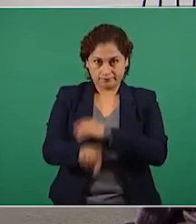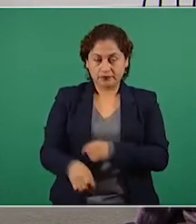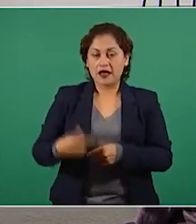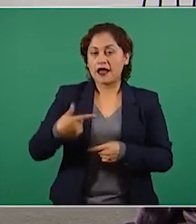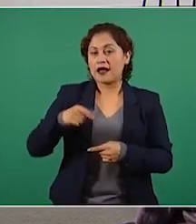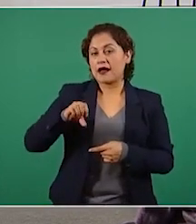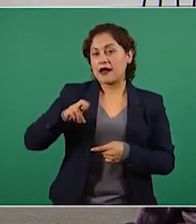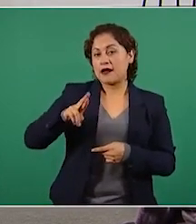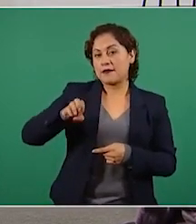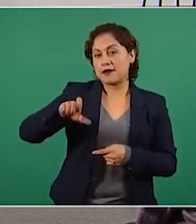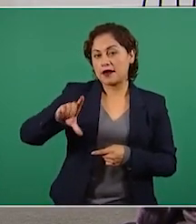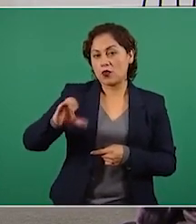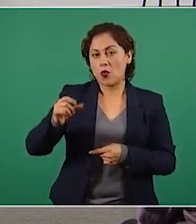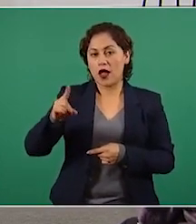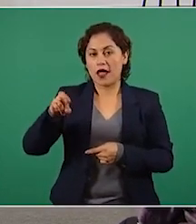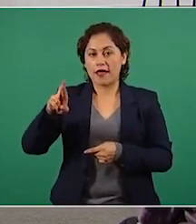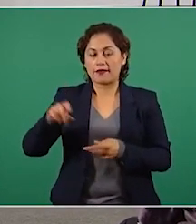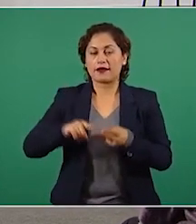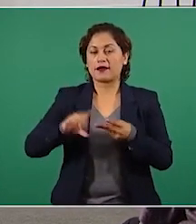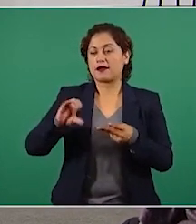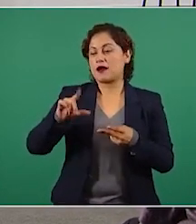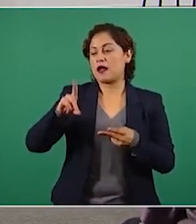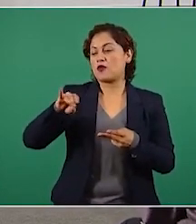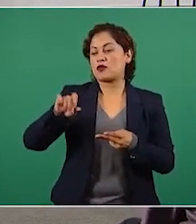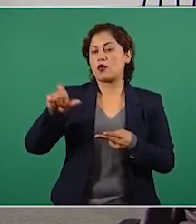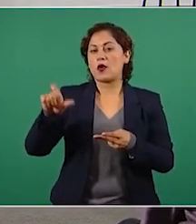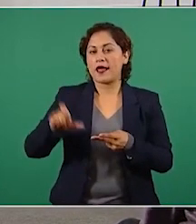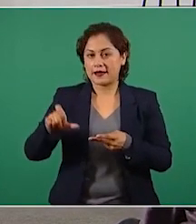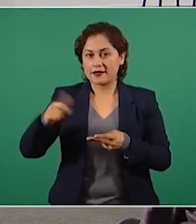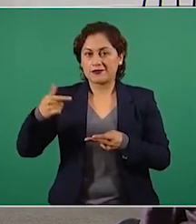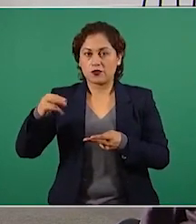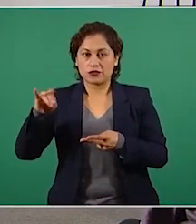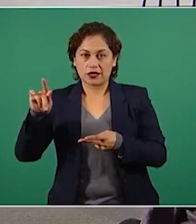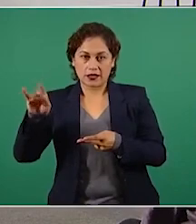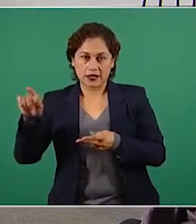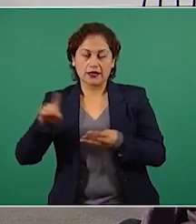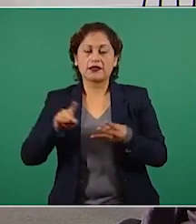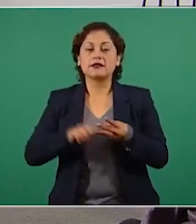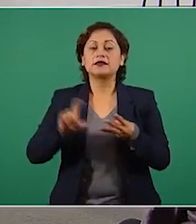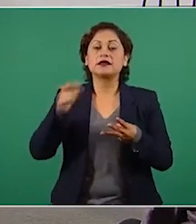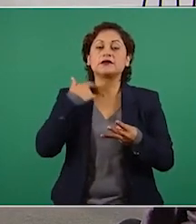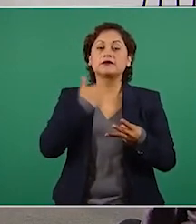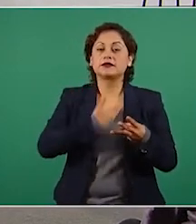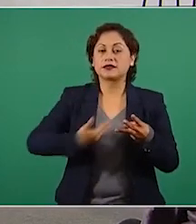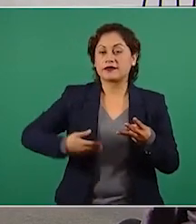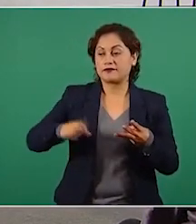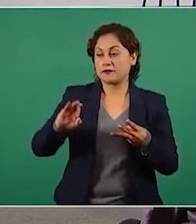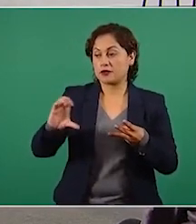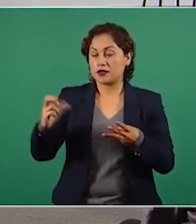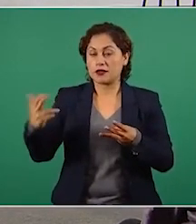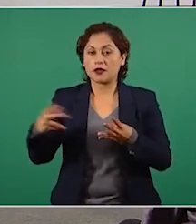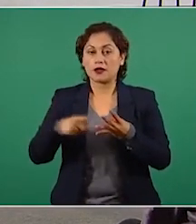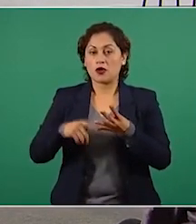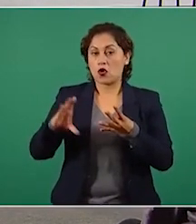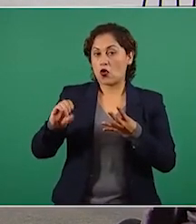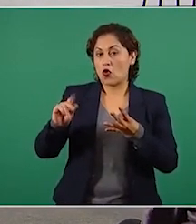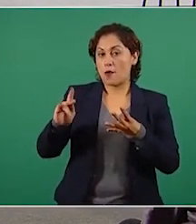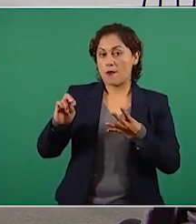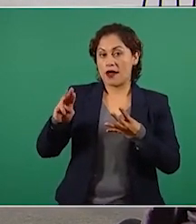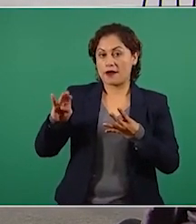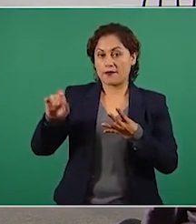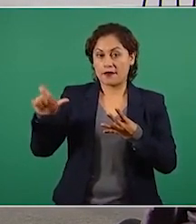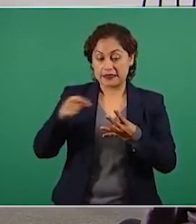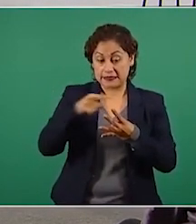Cuadri, Claudio X. González, el expresidente Felipe Calderón y la Coparmex han